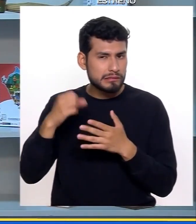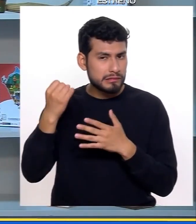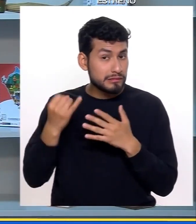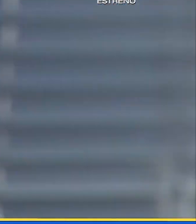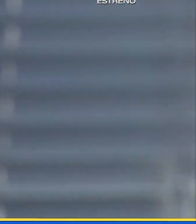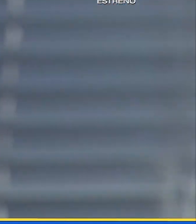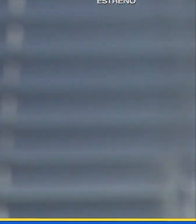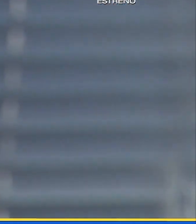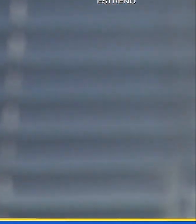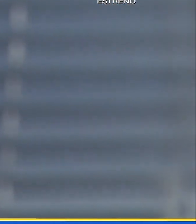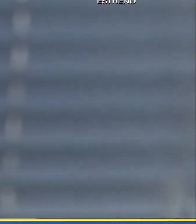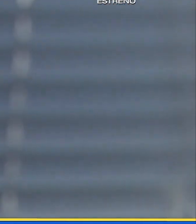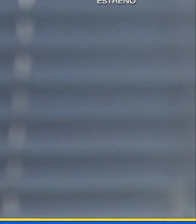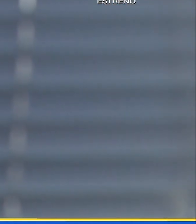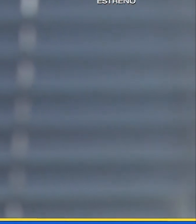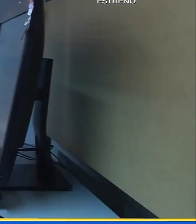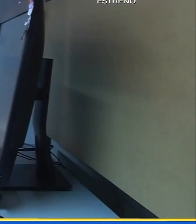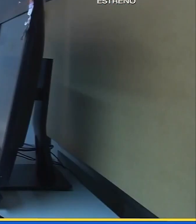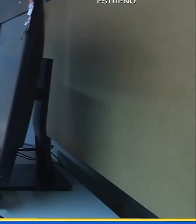en ese momento.